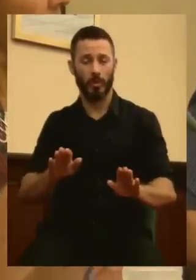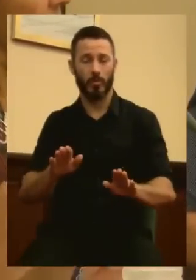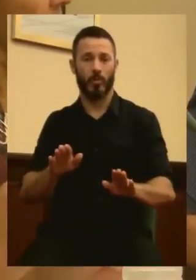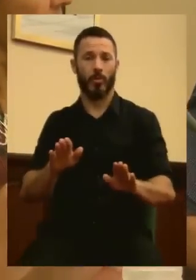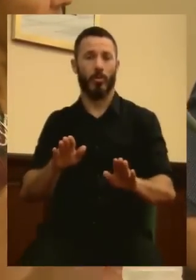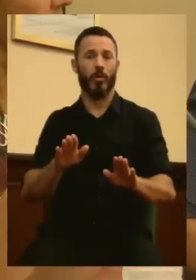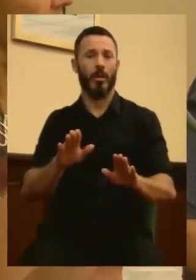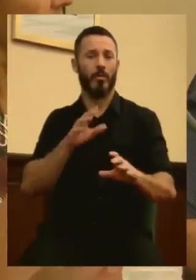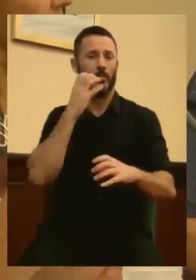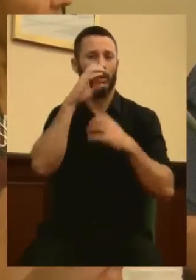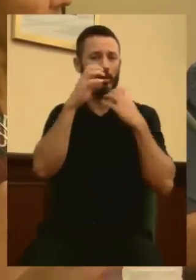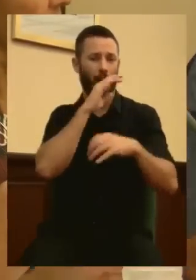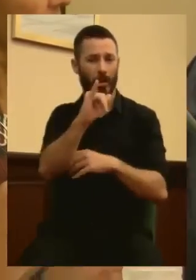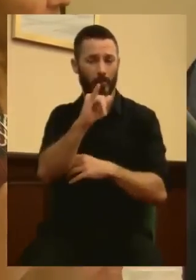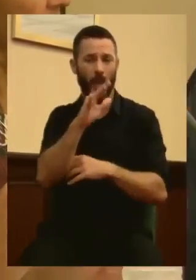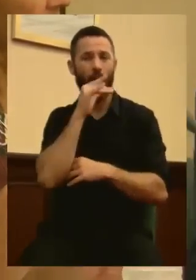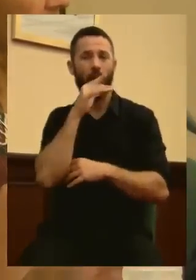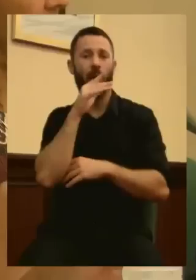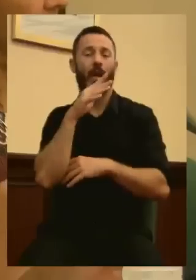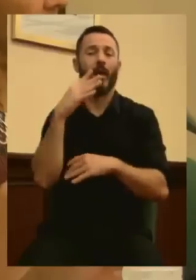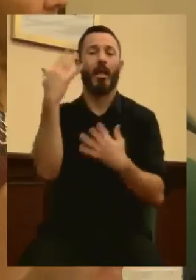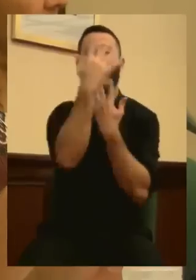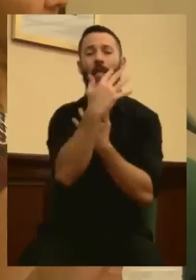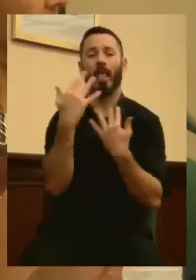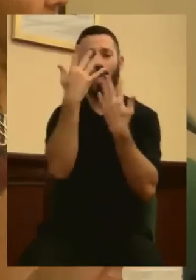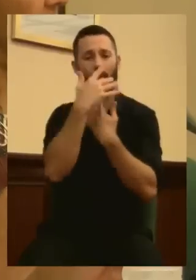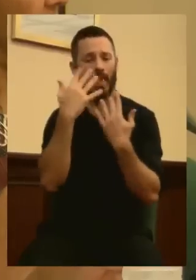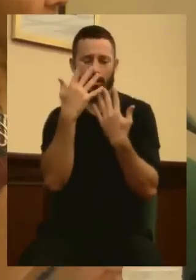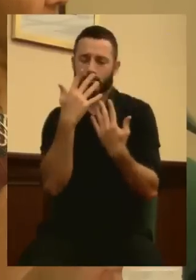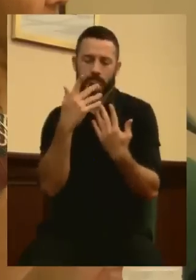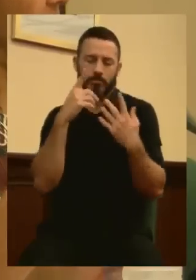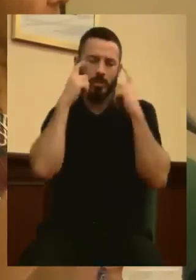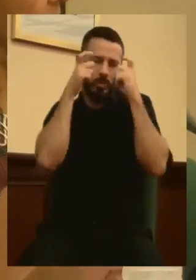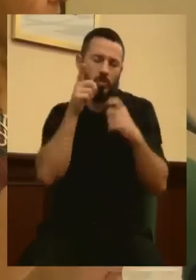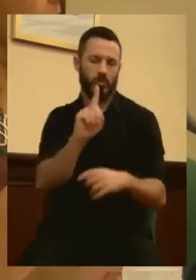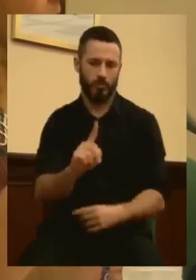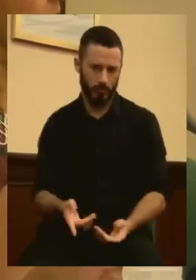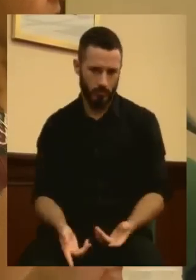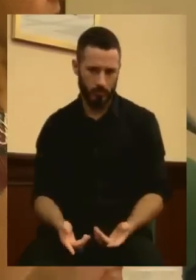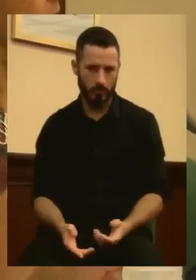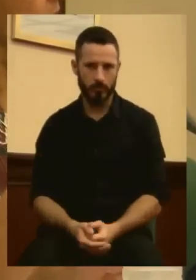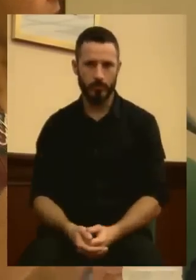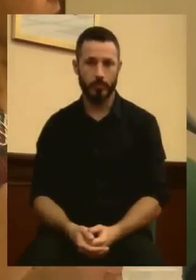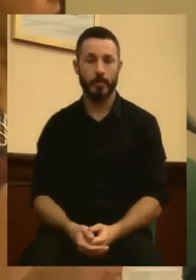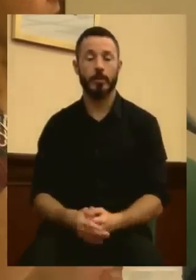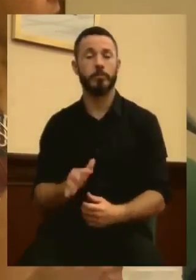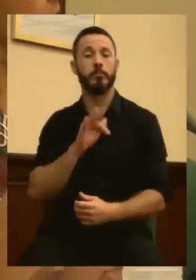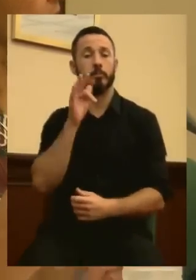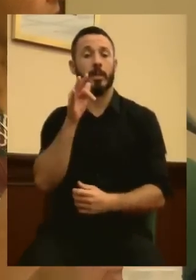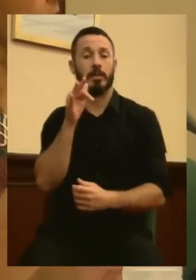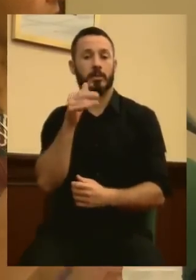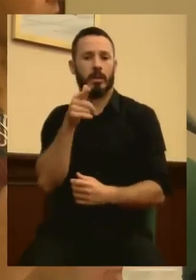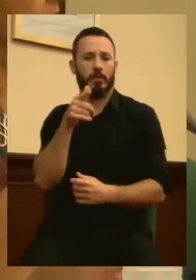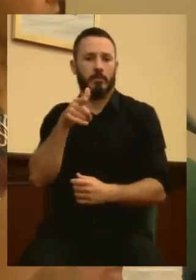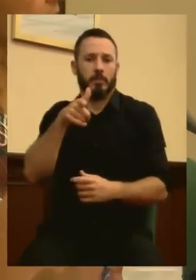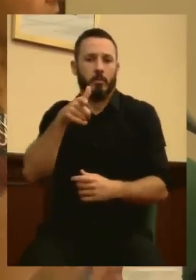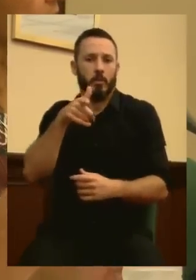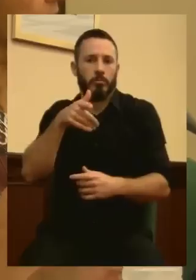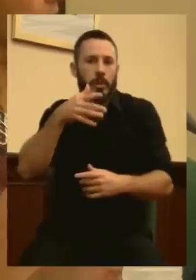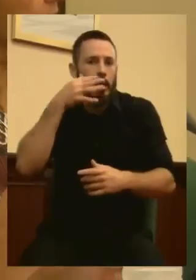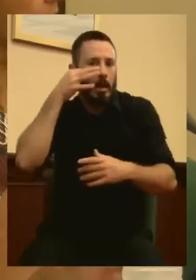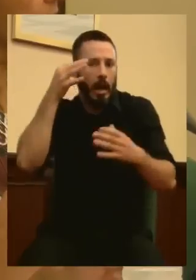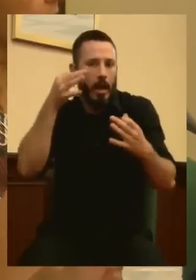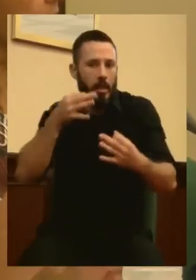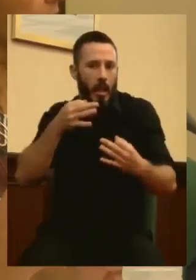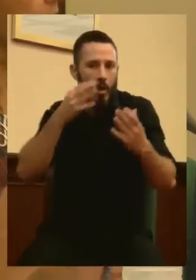animal de compañía. Pero es que además, siguiendo con la ausencia de realidad de la que está impregnada su moción,